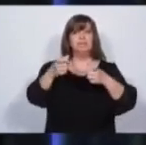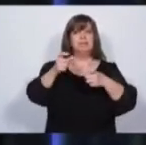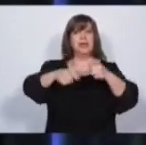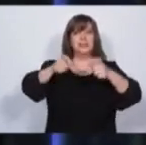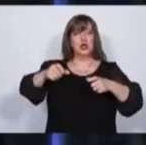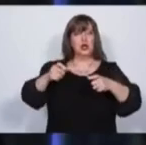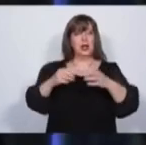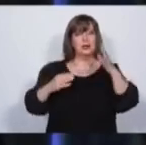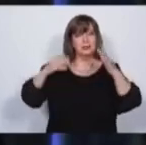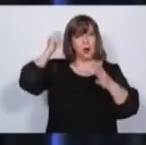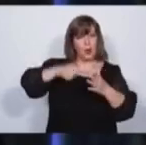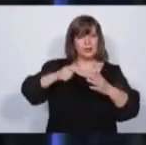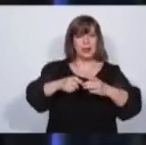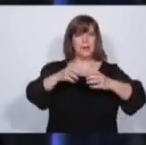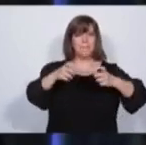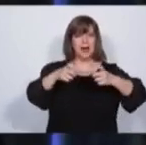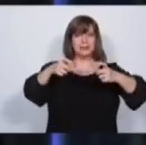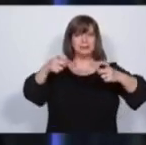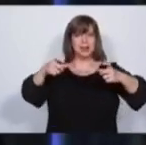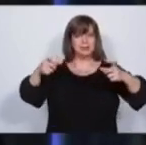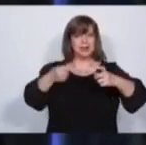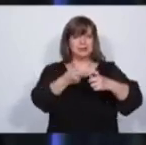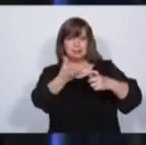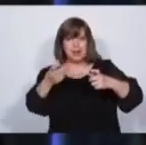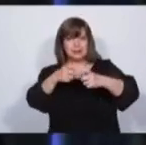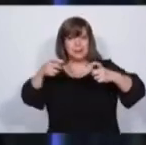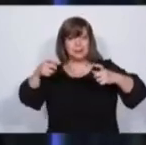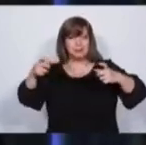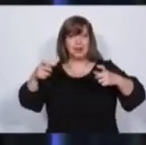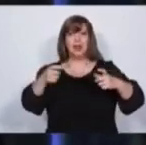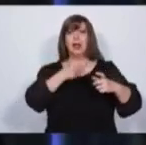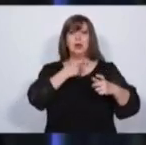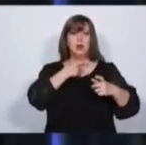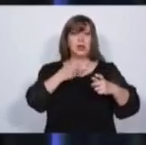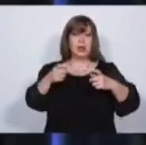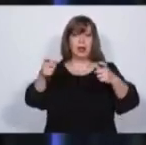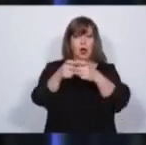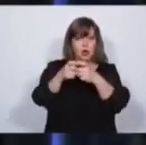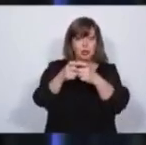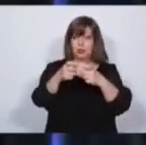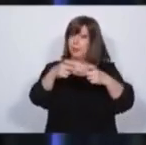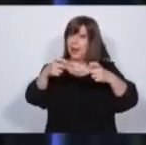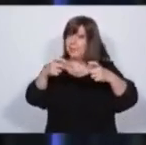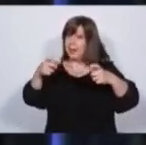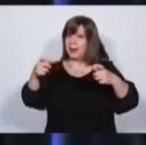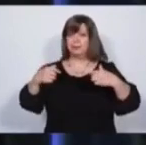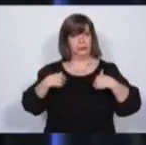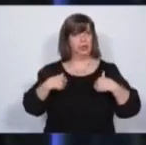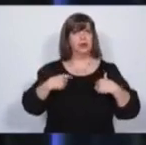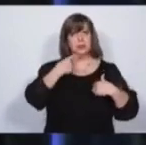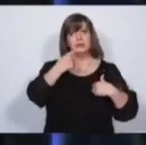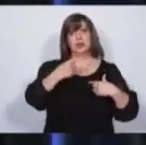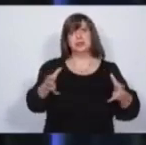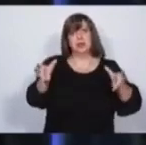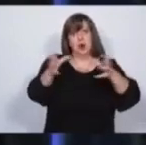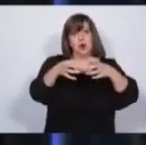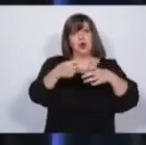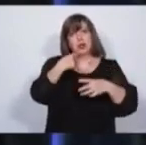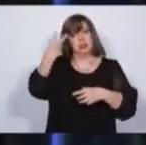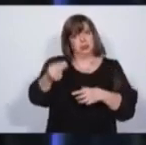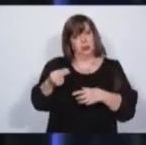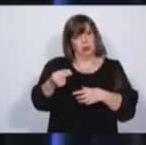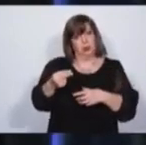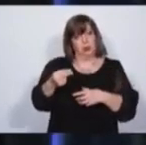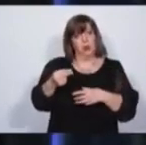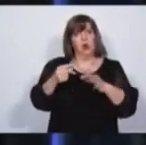Él quería poner más miembros de la Corte. Él quería cooptar la Corte de Suprema. Por eso nosotros en nuestro bloque no le dimos el